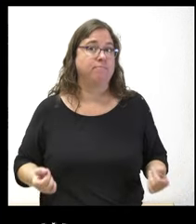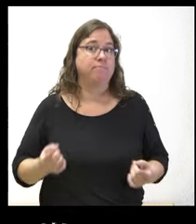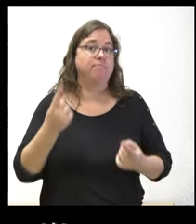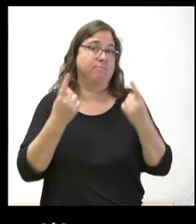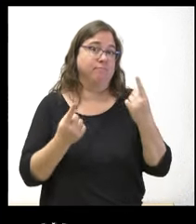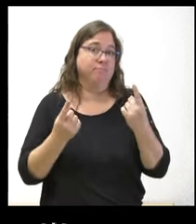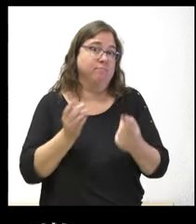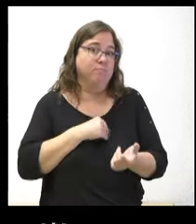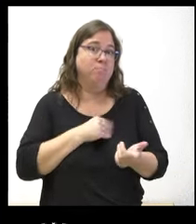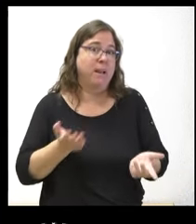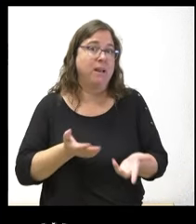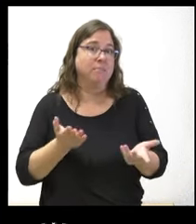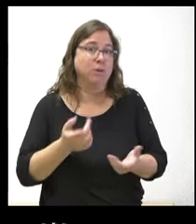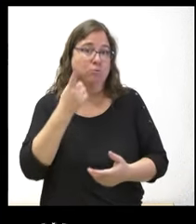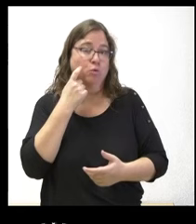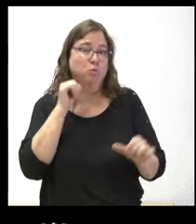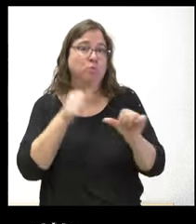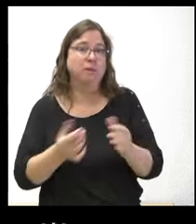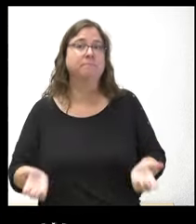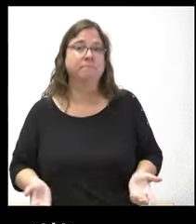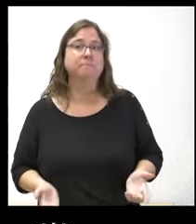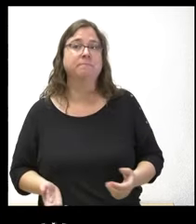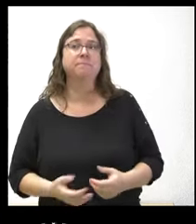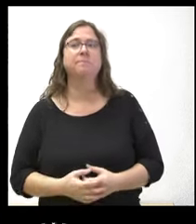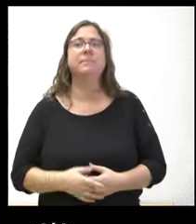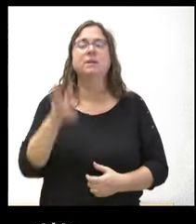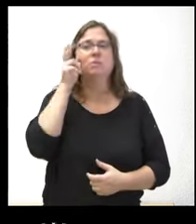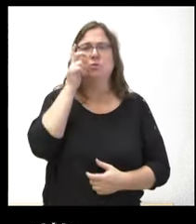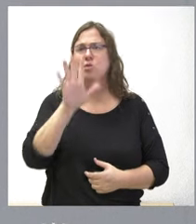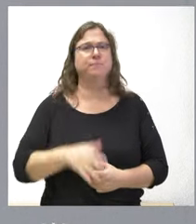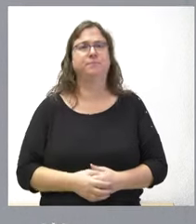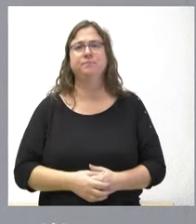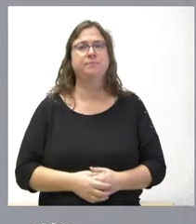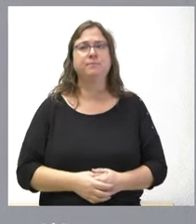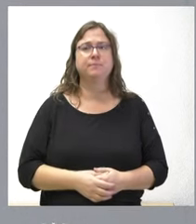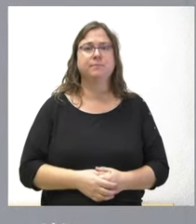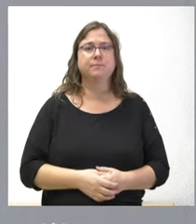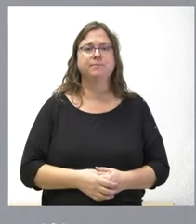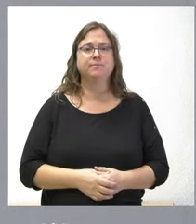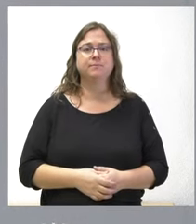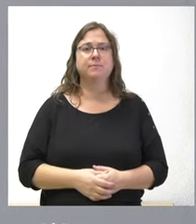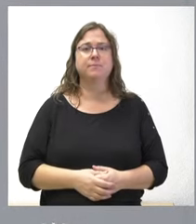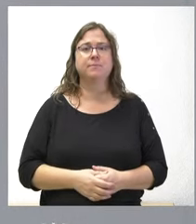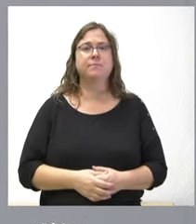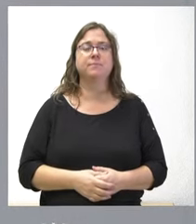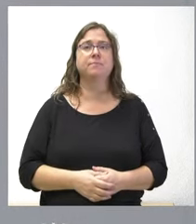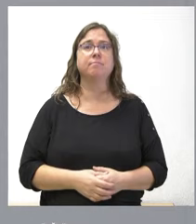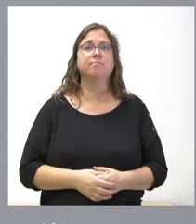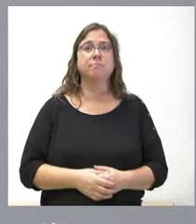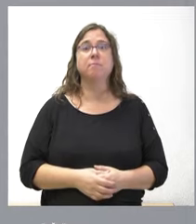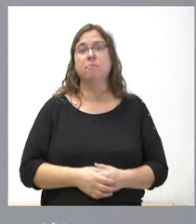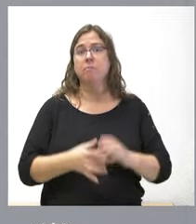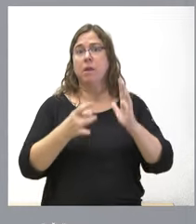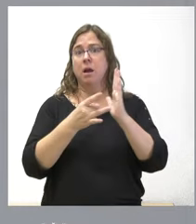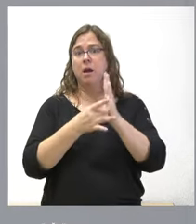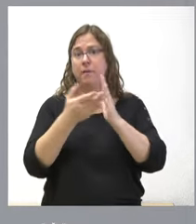tristemente hemos tenido que asistir en los últimos años por la falta de médicos bueno pues es un salto de calidad muy importante